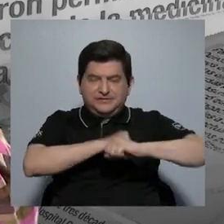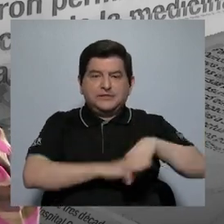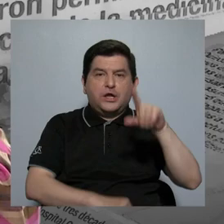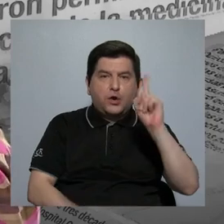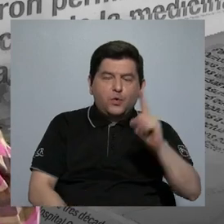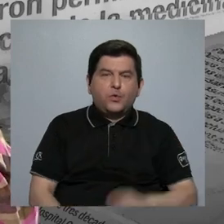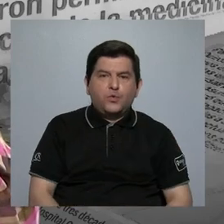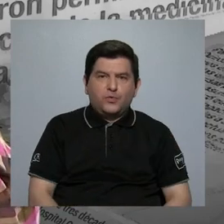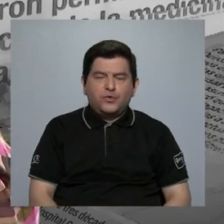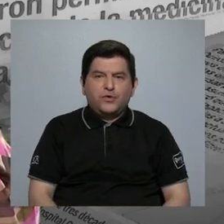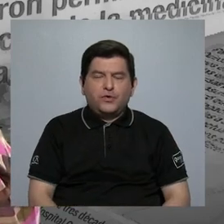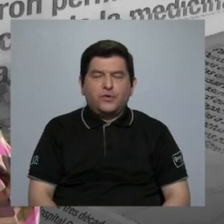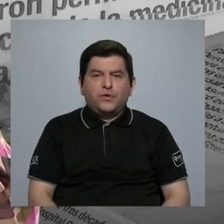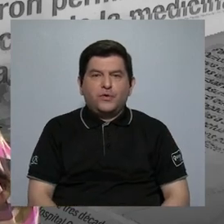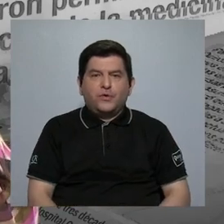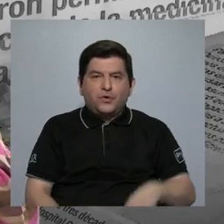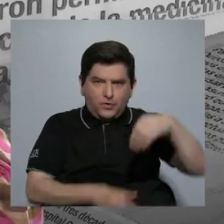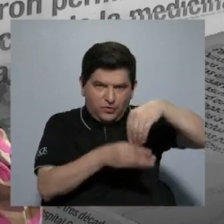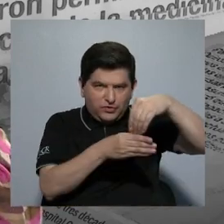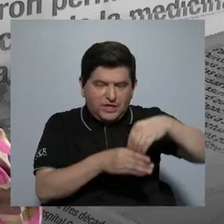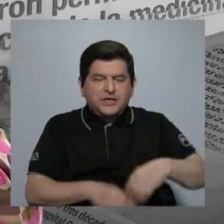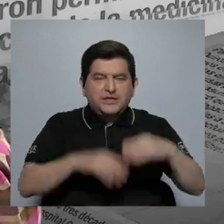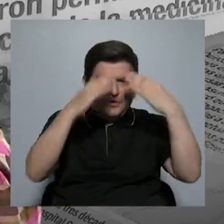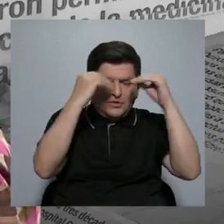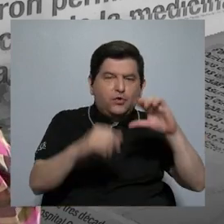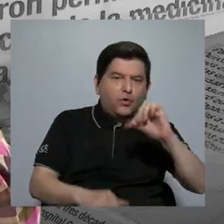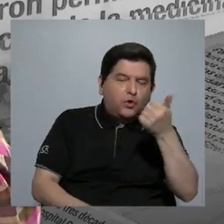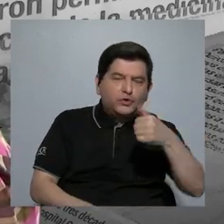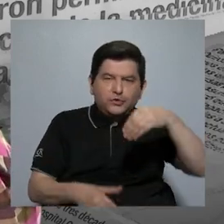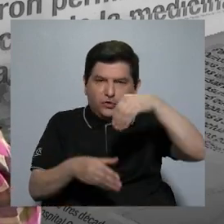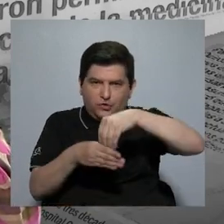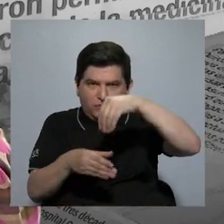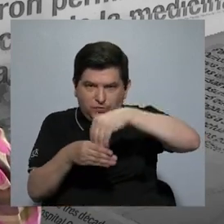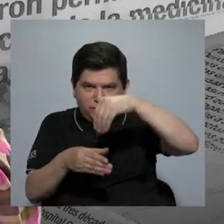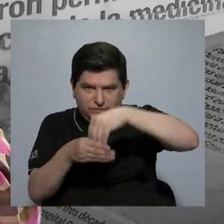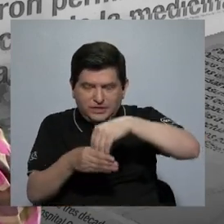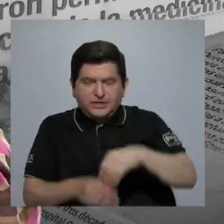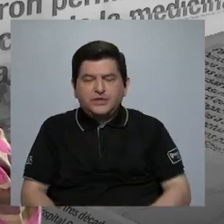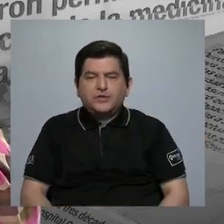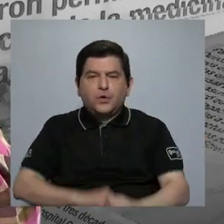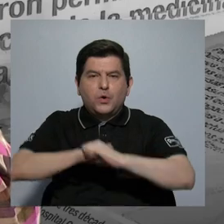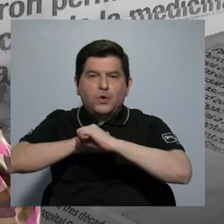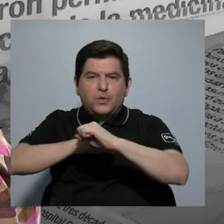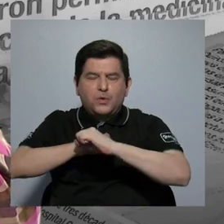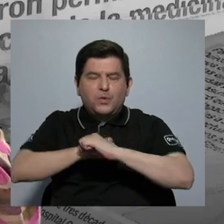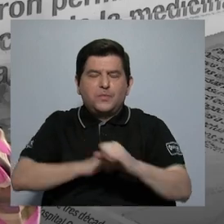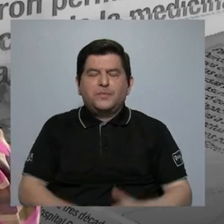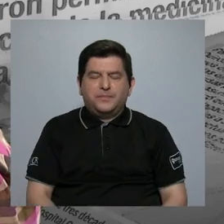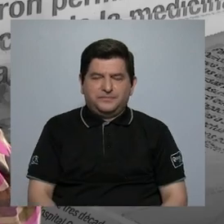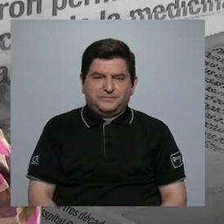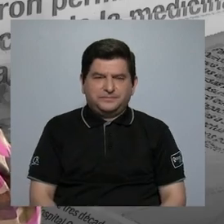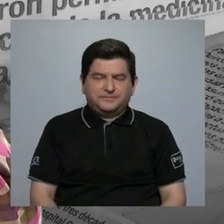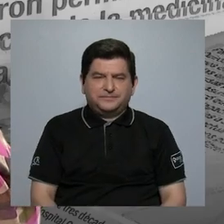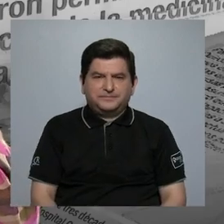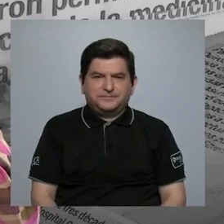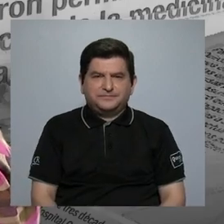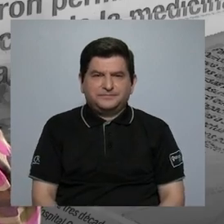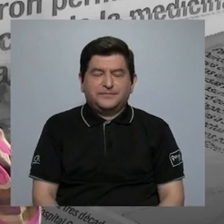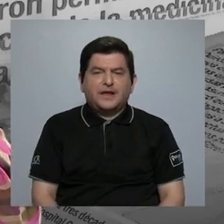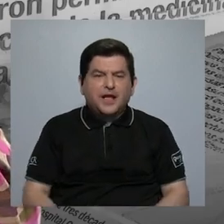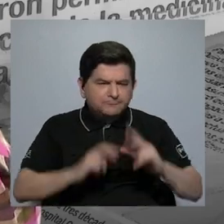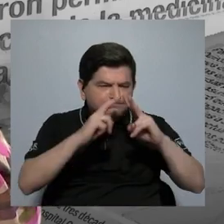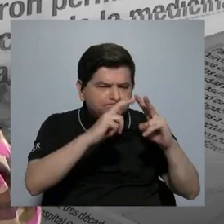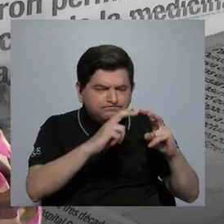la publicidad. Una es la subpartida de información y otra es la subpartida de publicidad y propaganda. Entonces